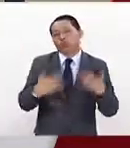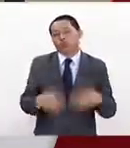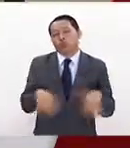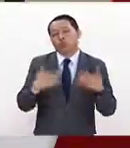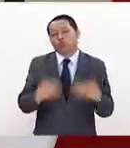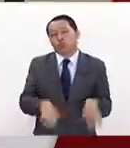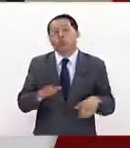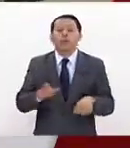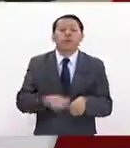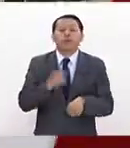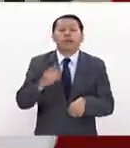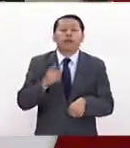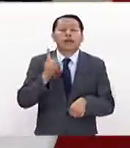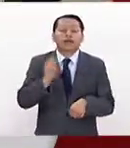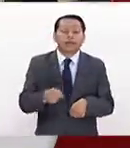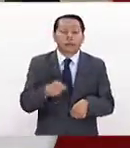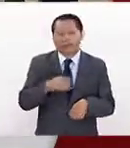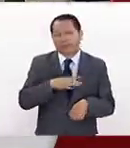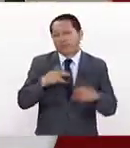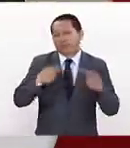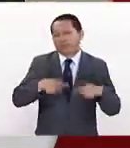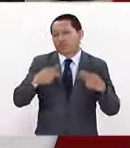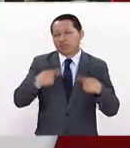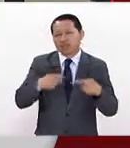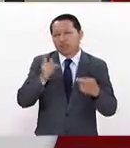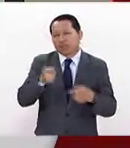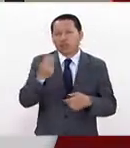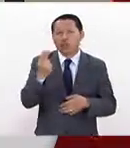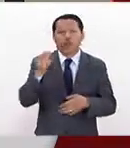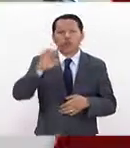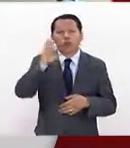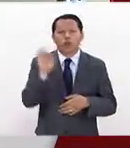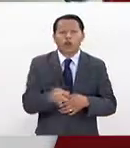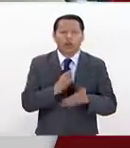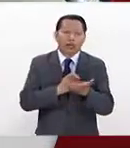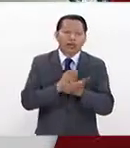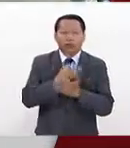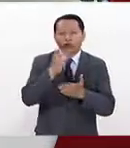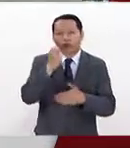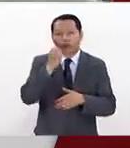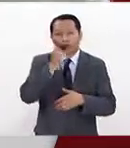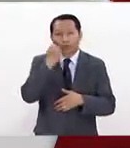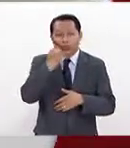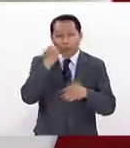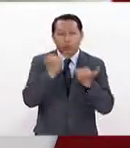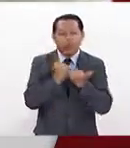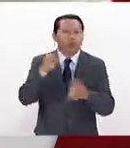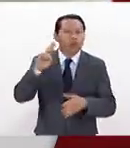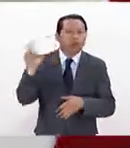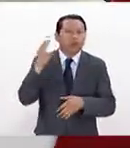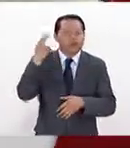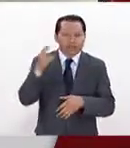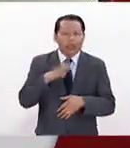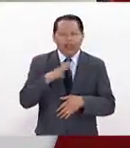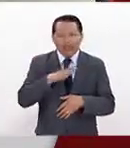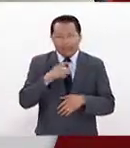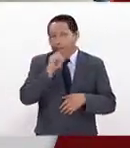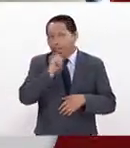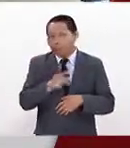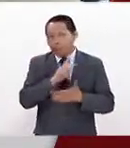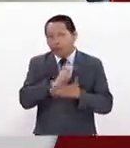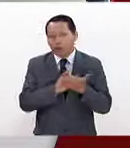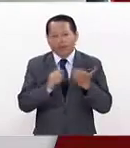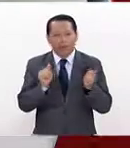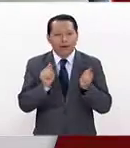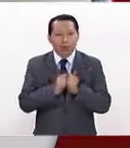solamente un poquito de la población, el dos por ciento, hoy tiene acceso a este tipo de estudios y la universidad ha creado estos programas